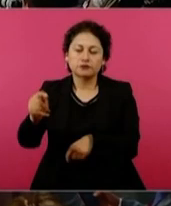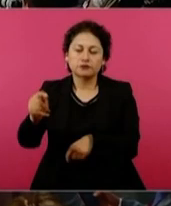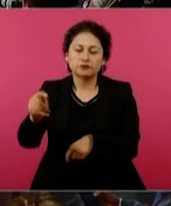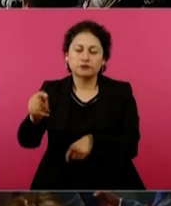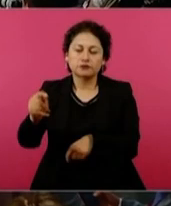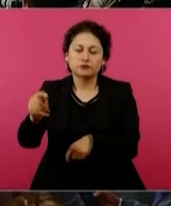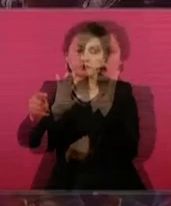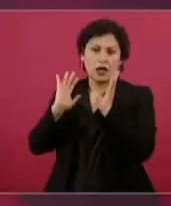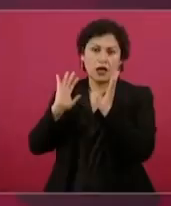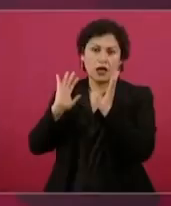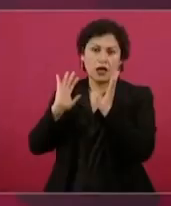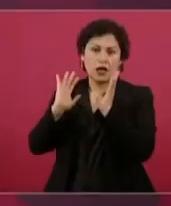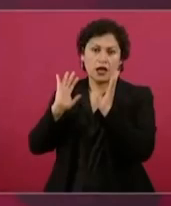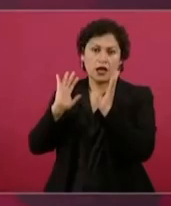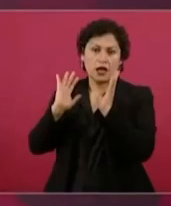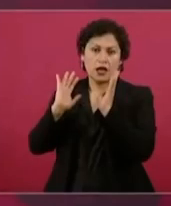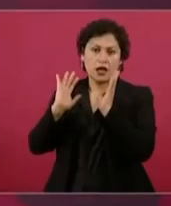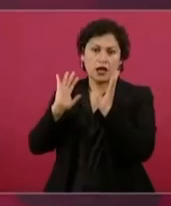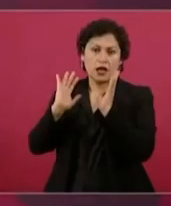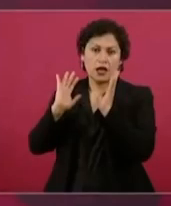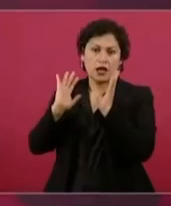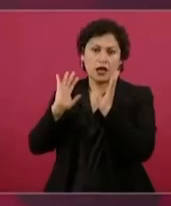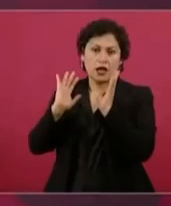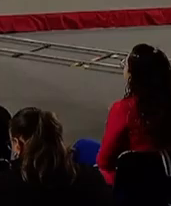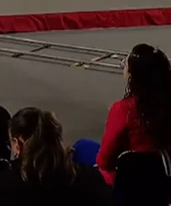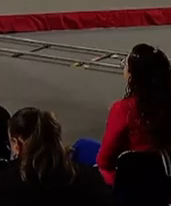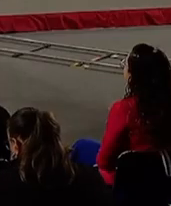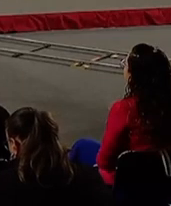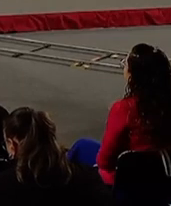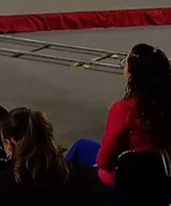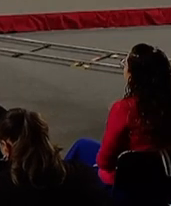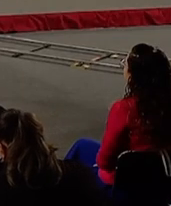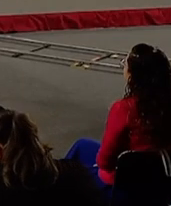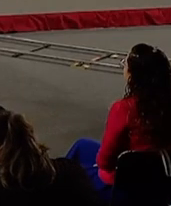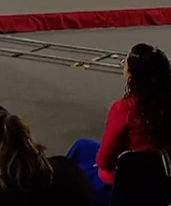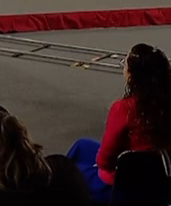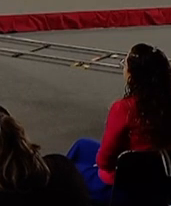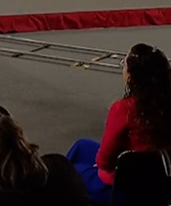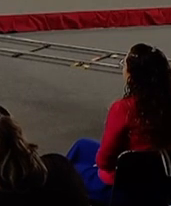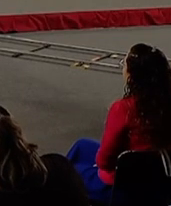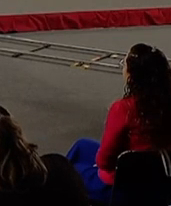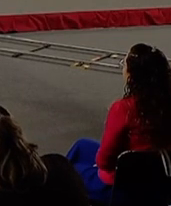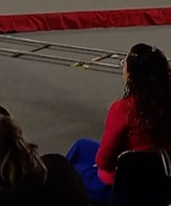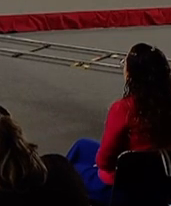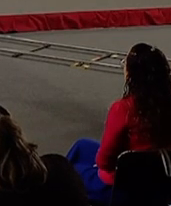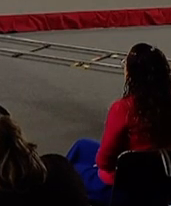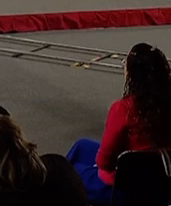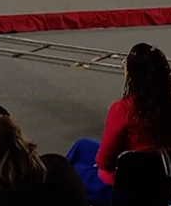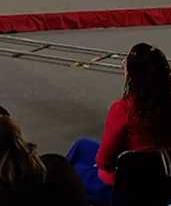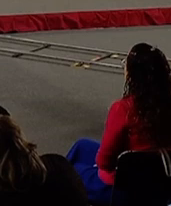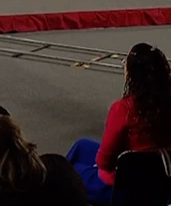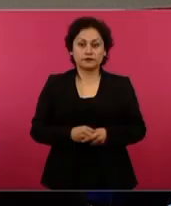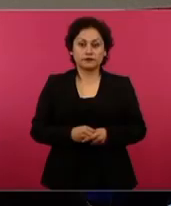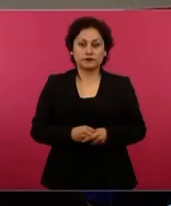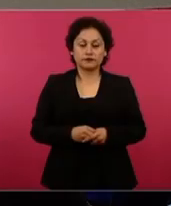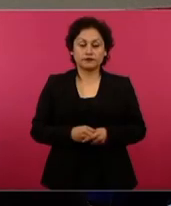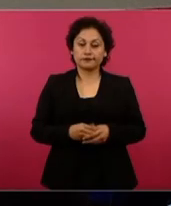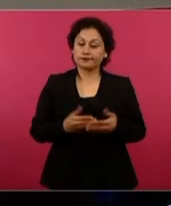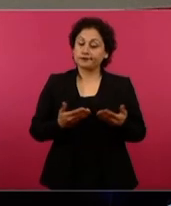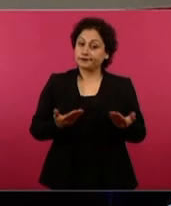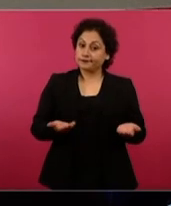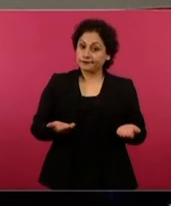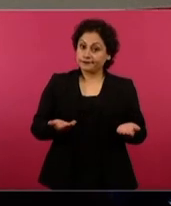presidente de México, Andrés Manuel López Obrador, por frases que no dijo. Bueno, hasta aquí